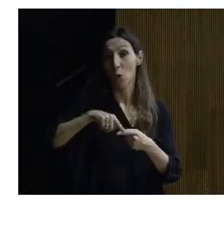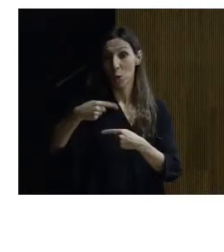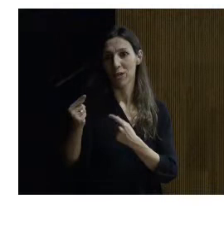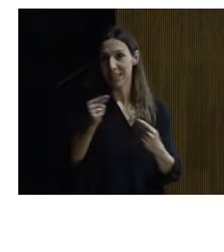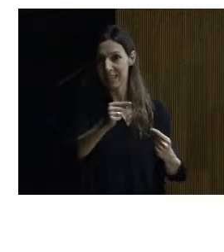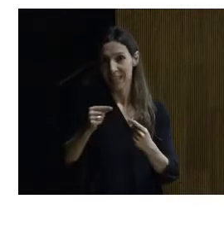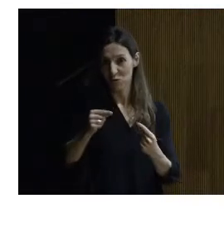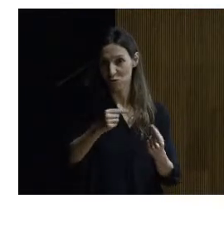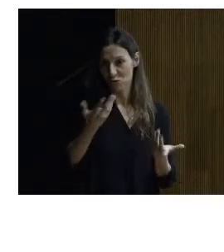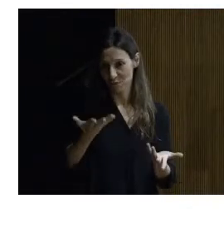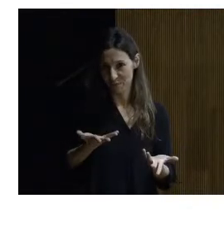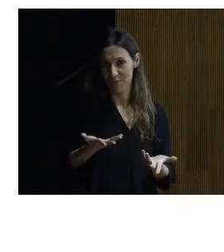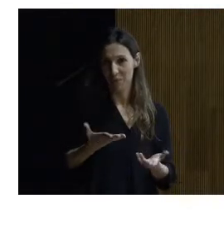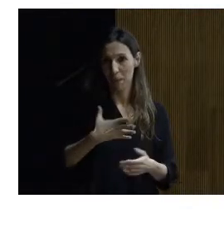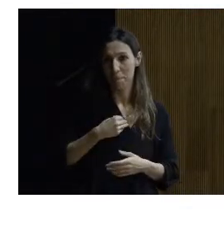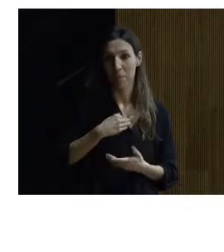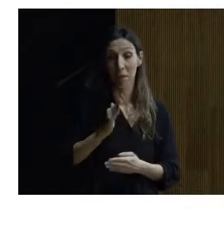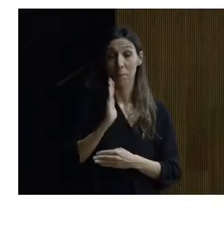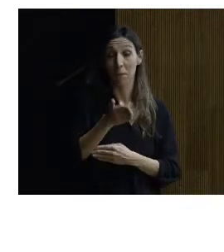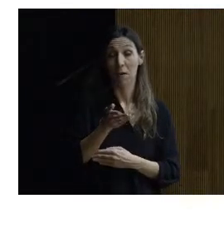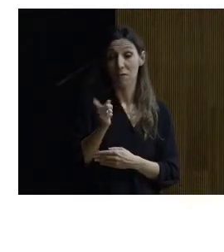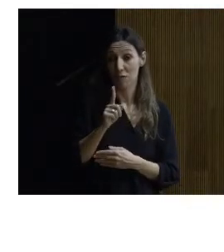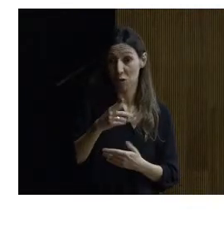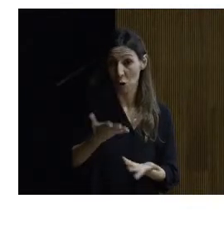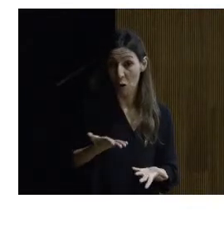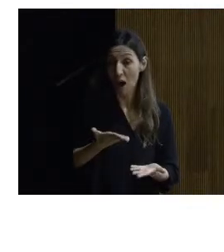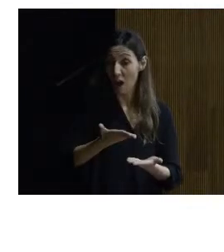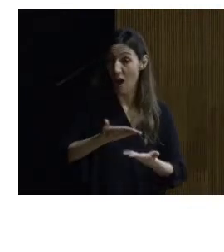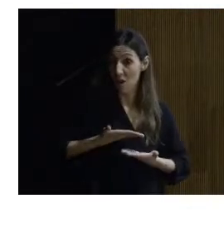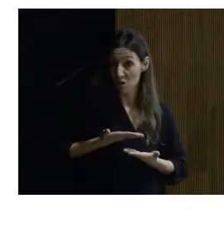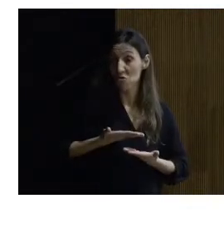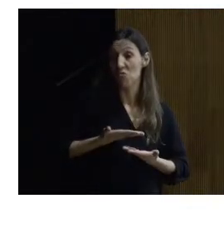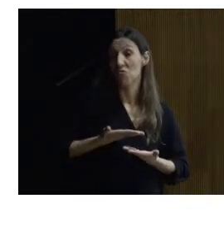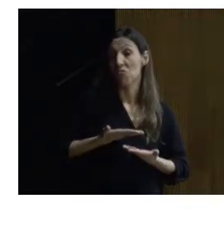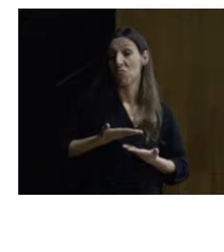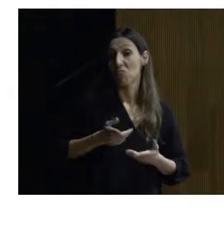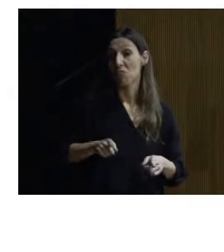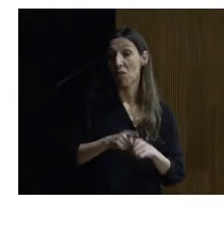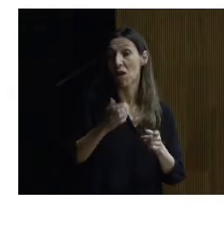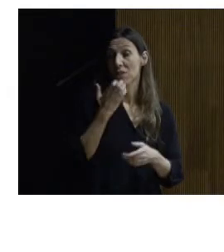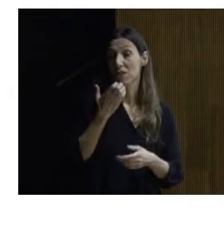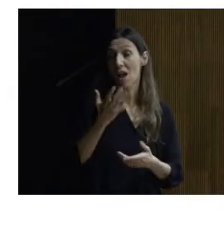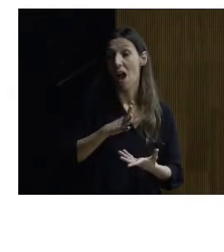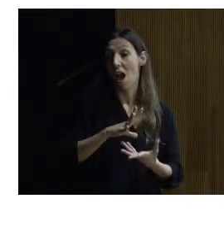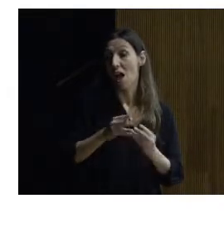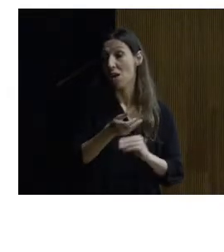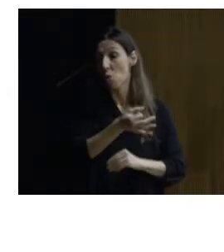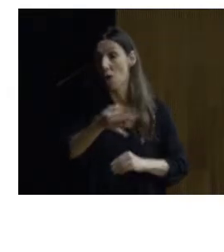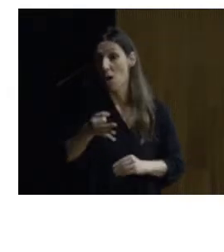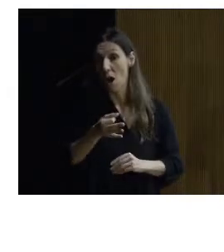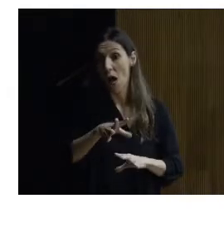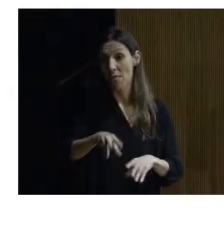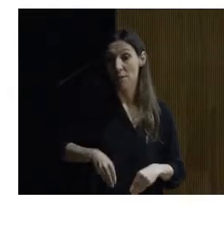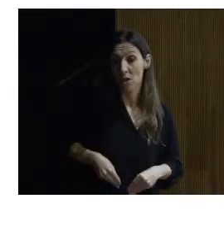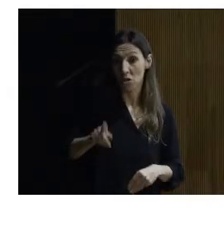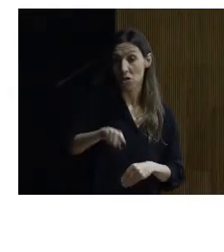papel todo lo admite el papel no hace daño si es inoportuno si es inadecuado si no es aceptado no voy a decir que se arrugo